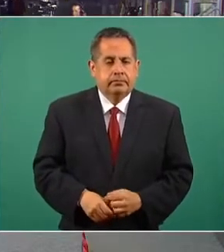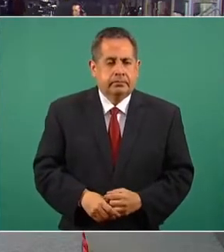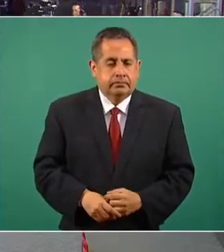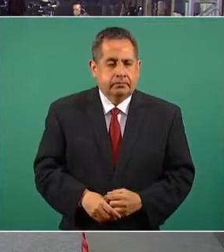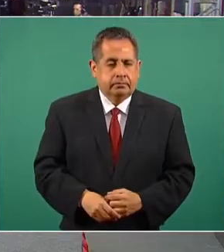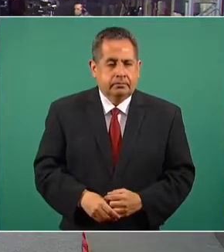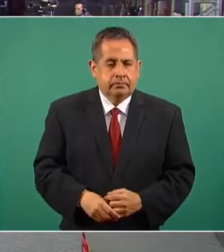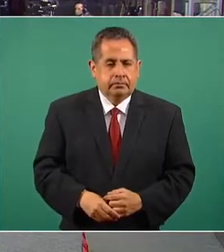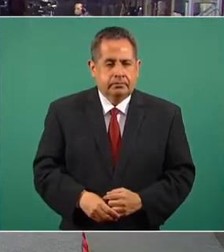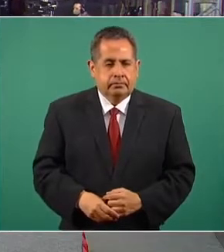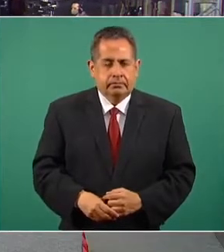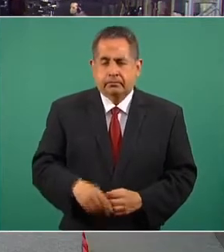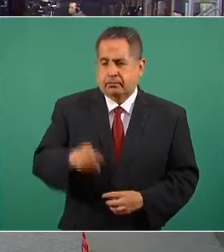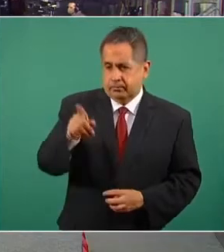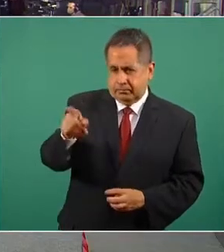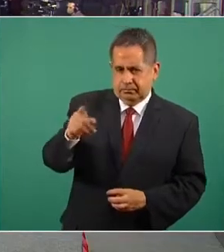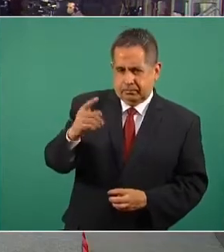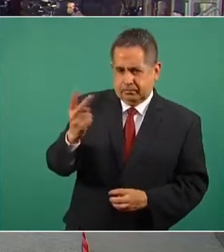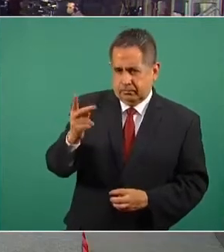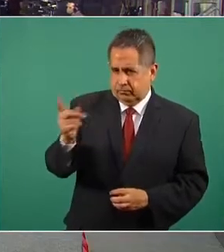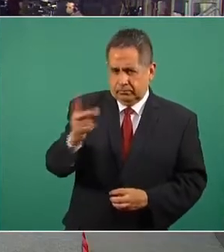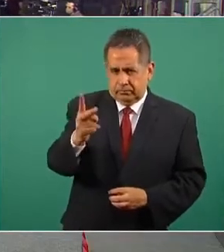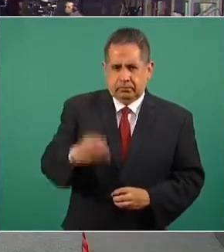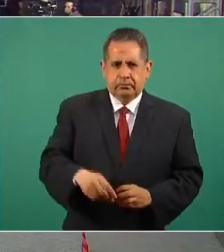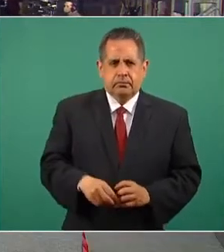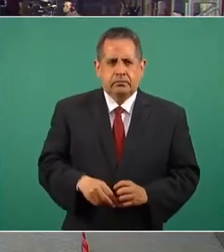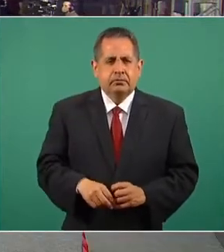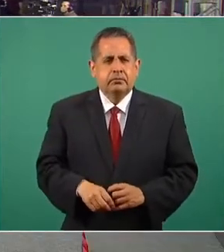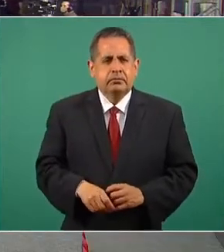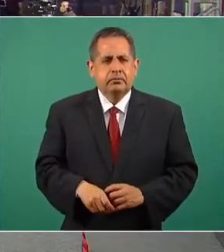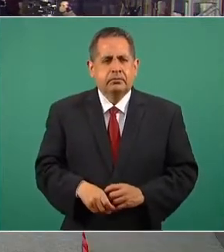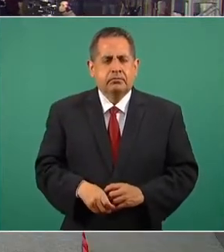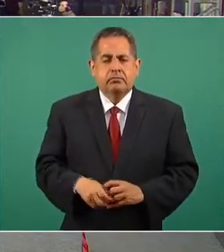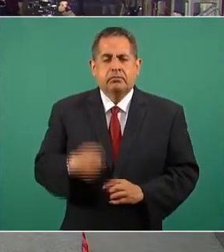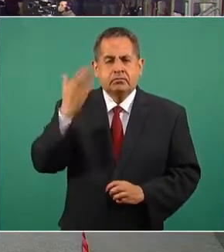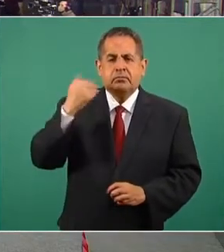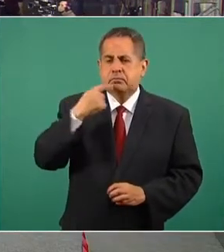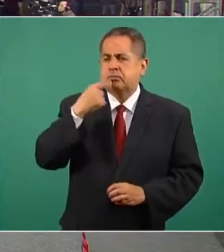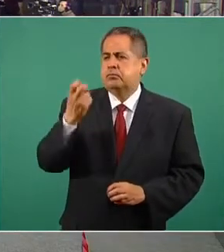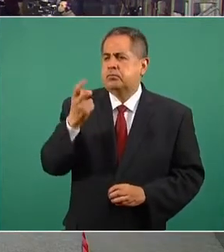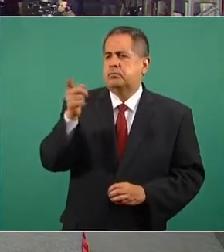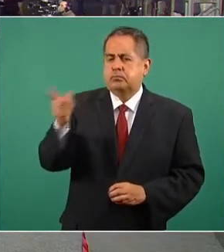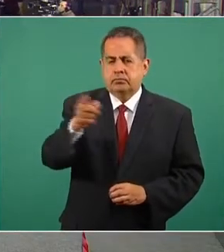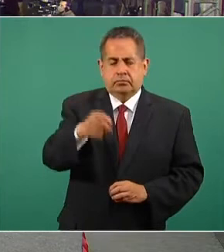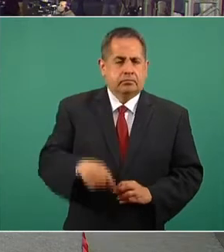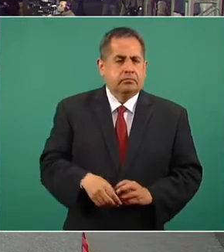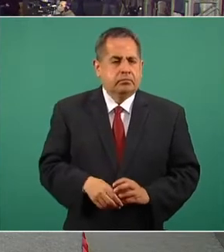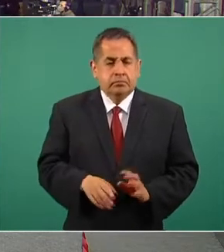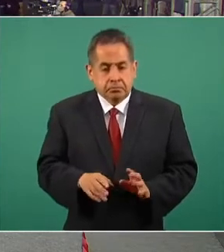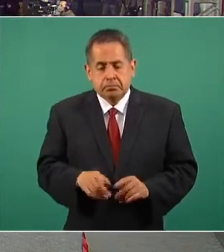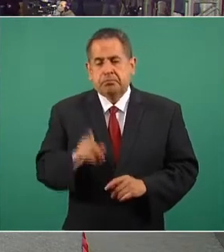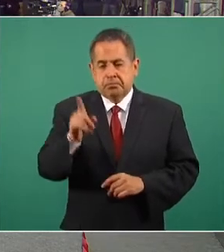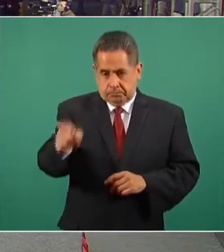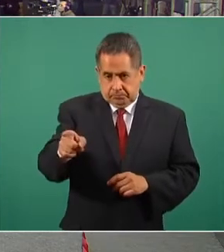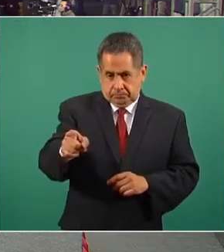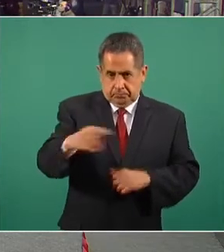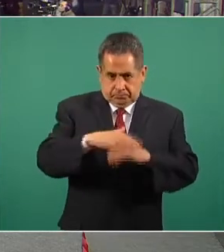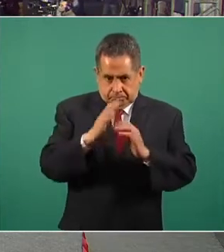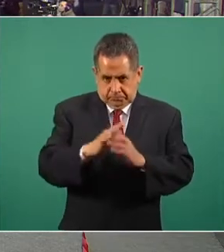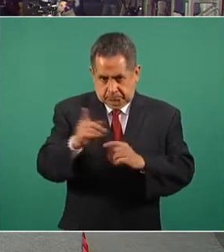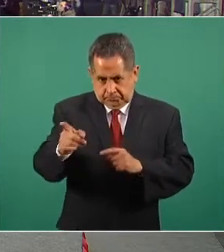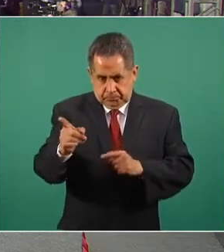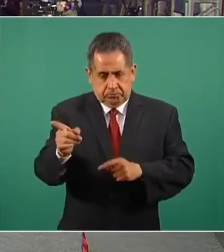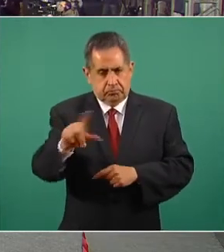De aquí de este lado, solamente dos. Ya les había dicho a quiénes, ¿verdad? Bueno, a ti, por favor,